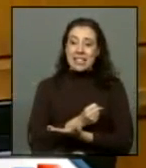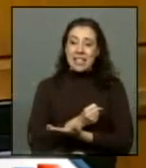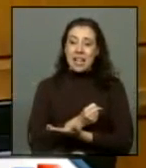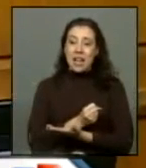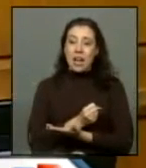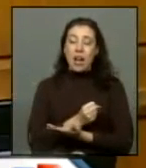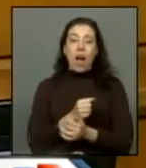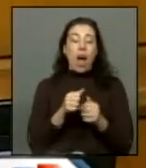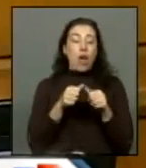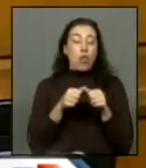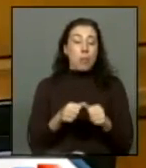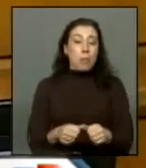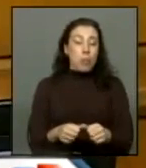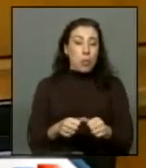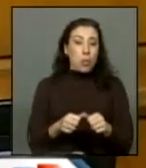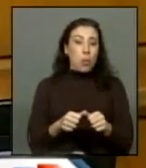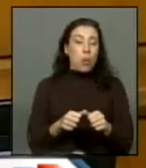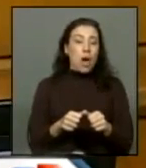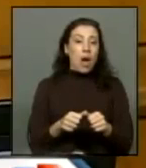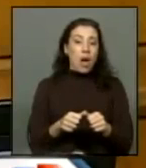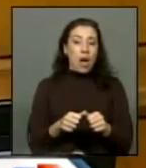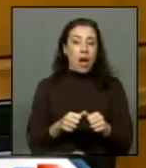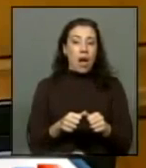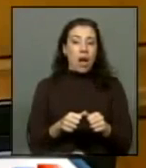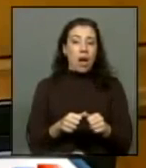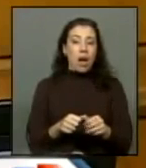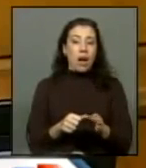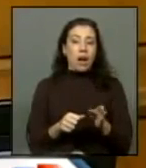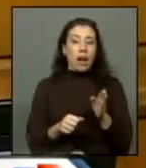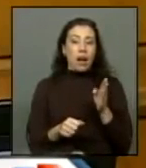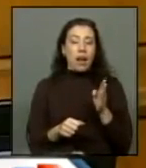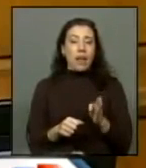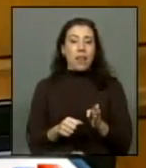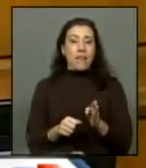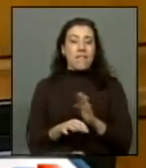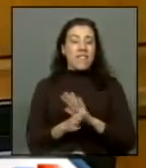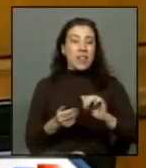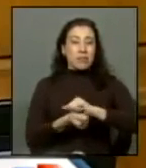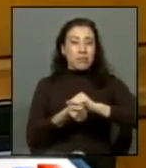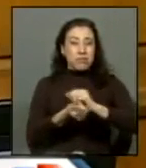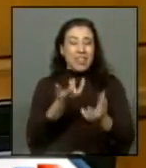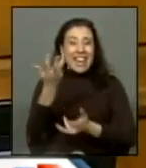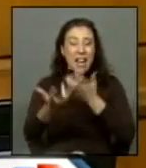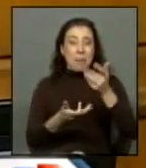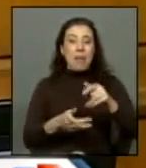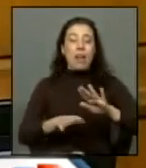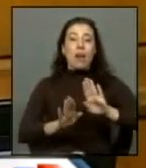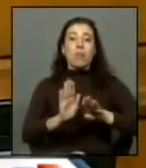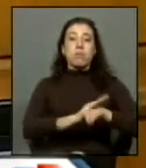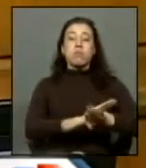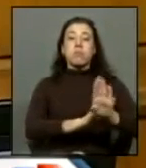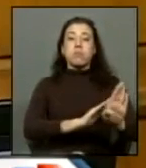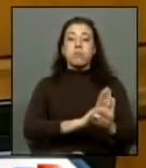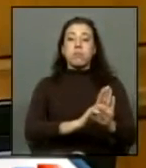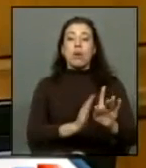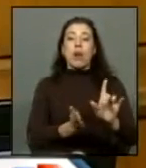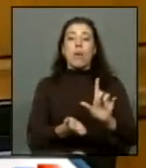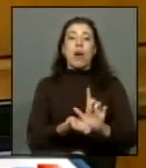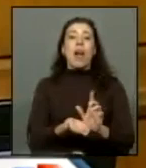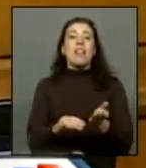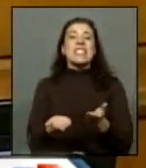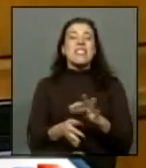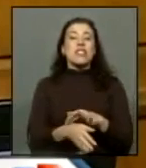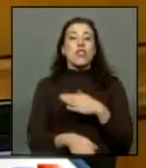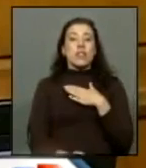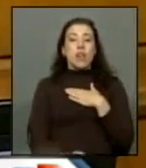mientras dura el tiempo en que tienen que ser eliminadas, estas permanecen en recintos de los servicios de